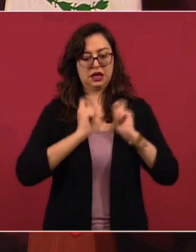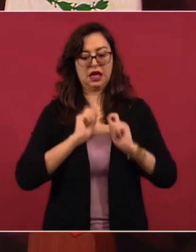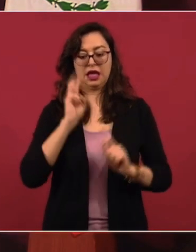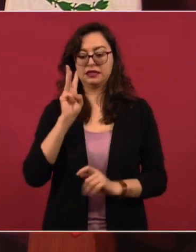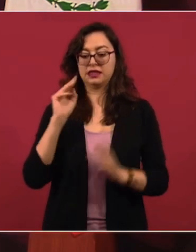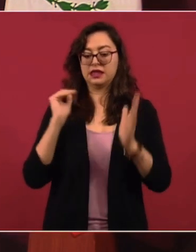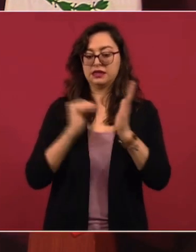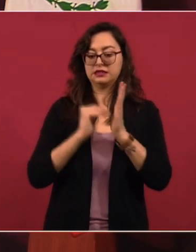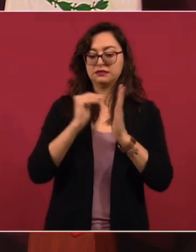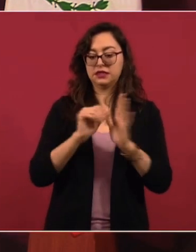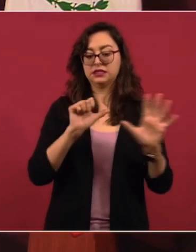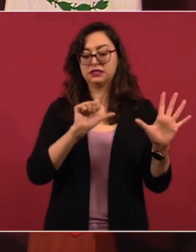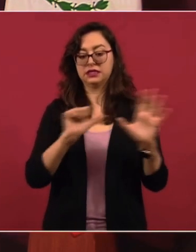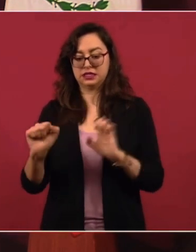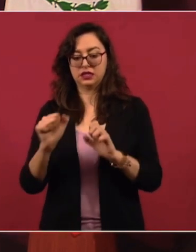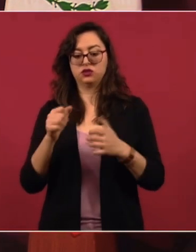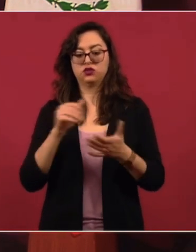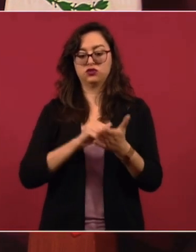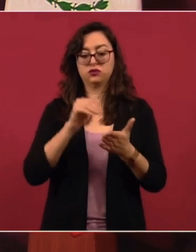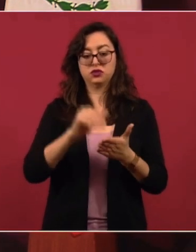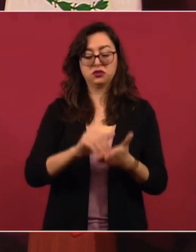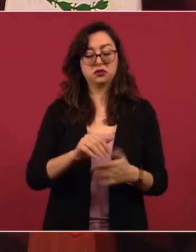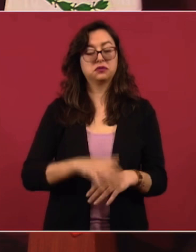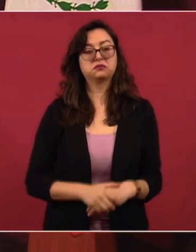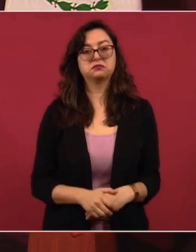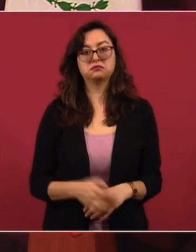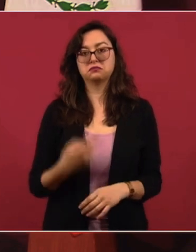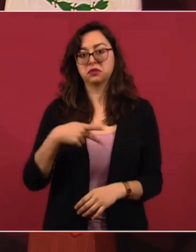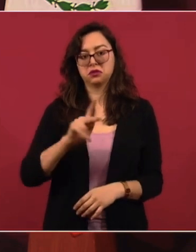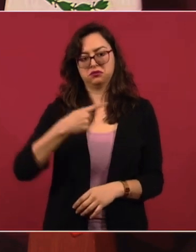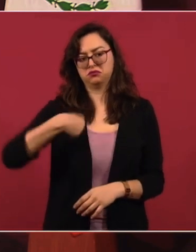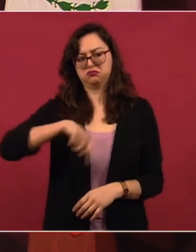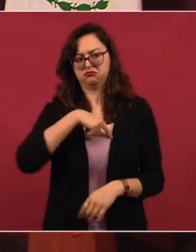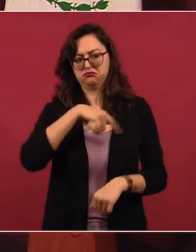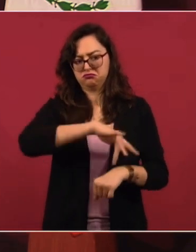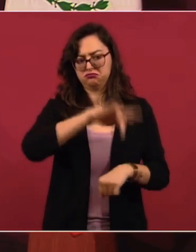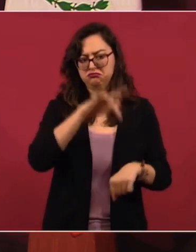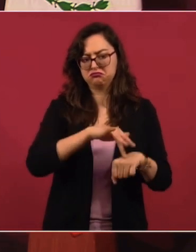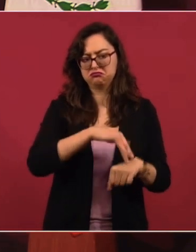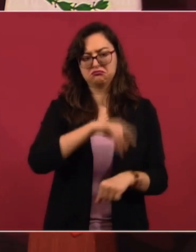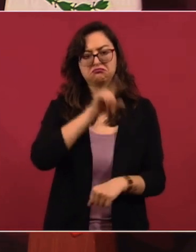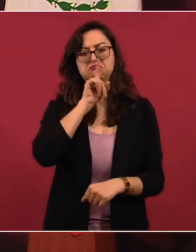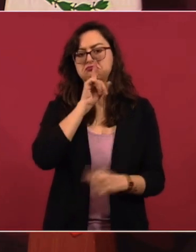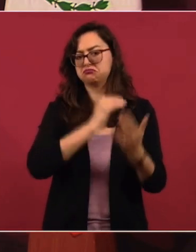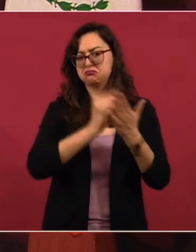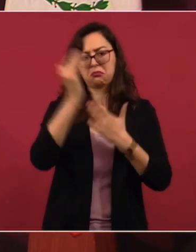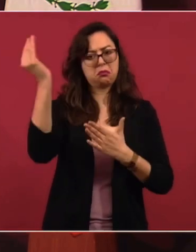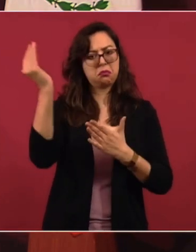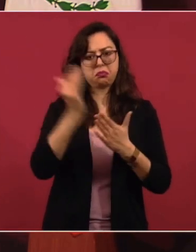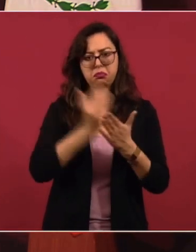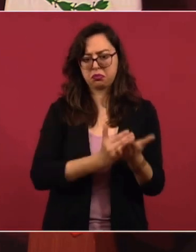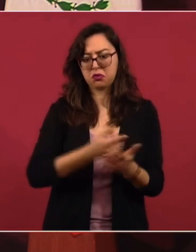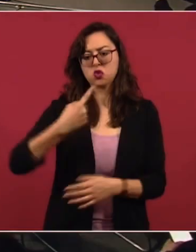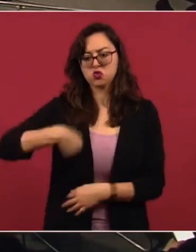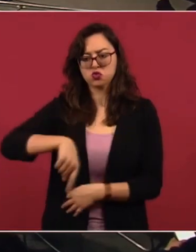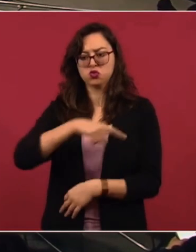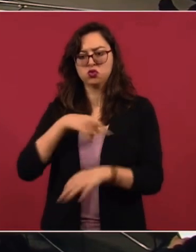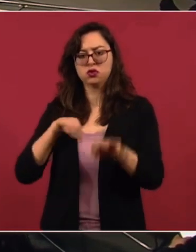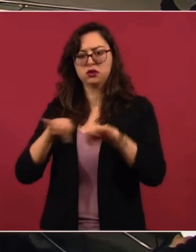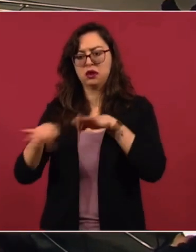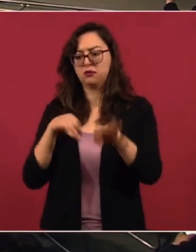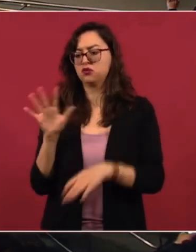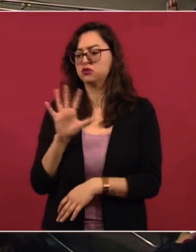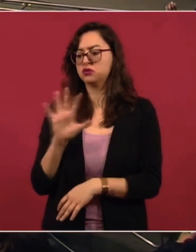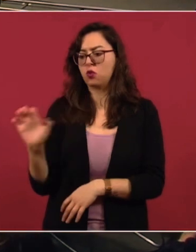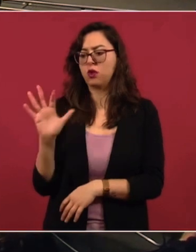ejercimos 550 en la Presidencia de la República, pero estos